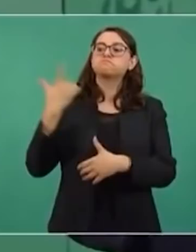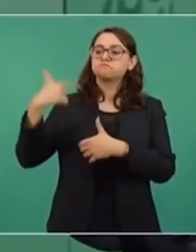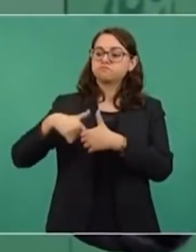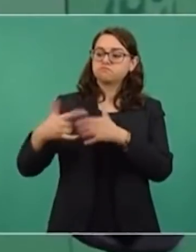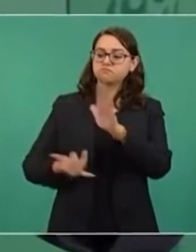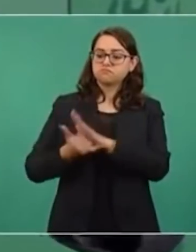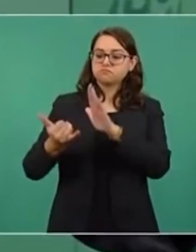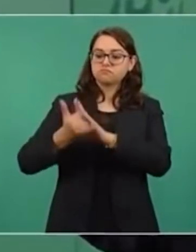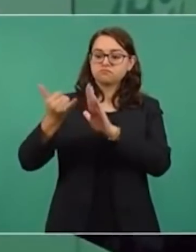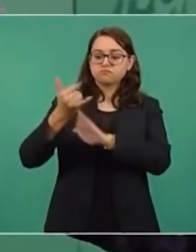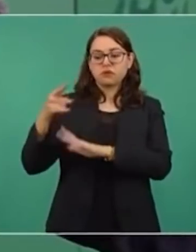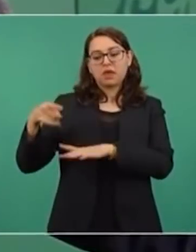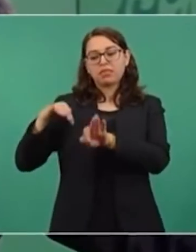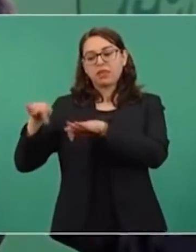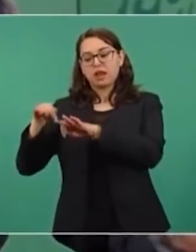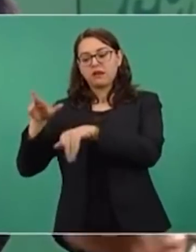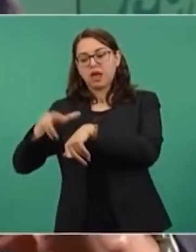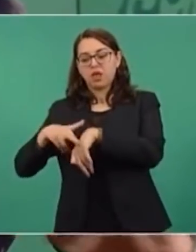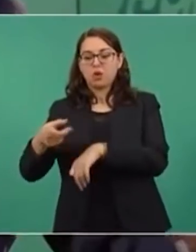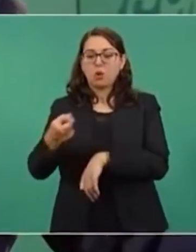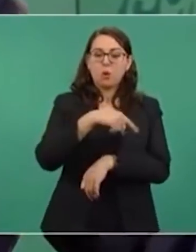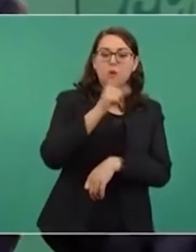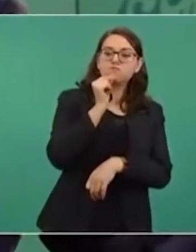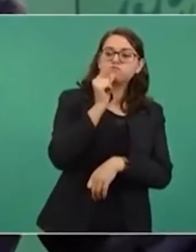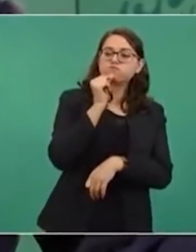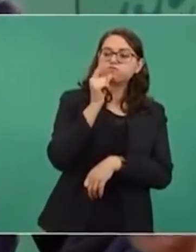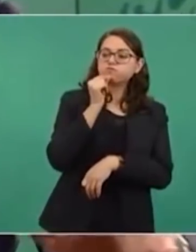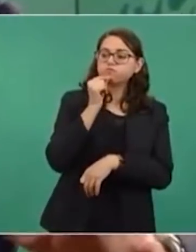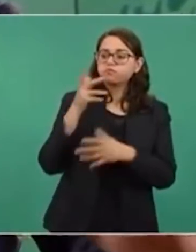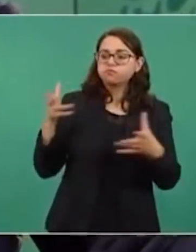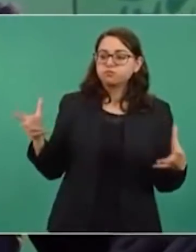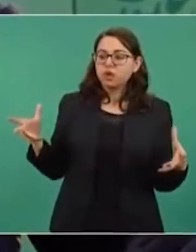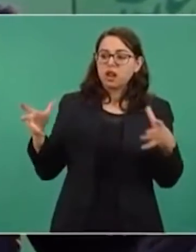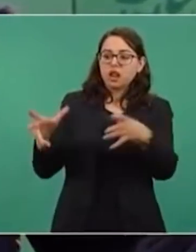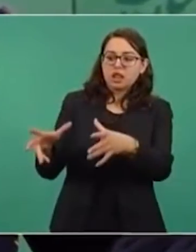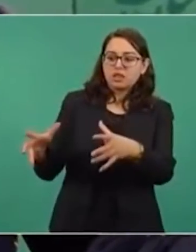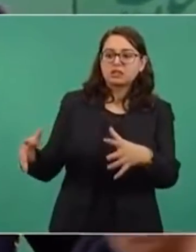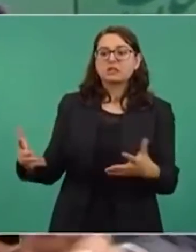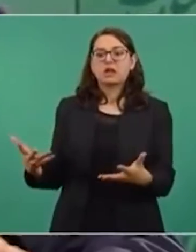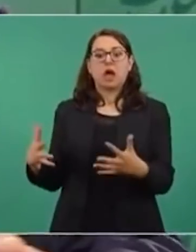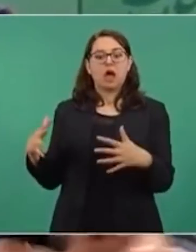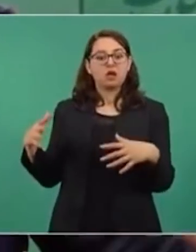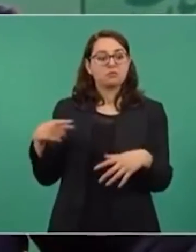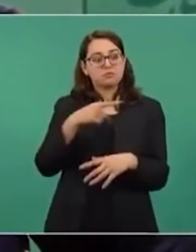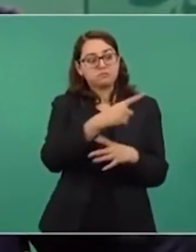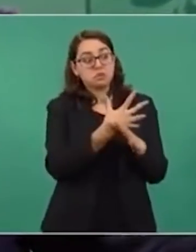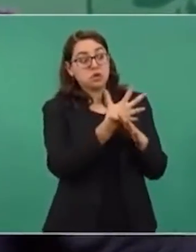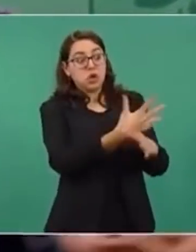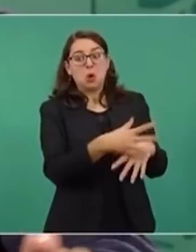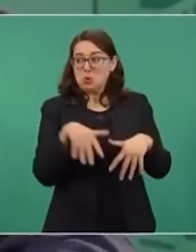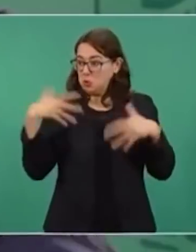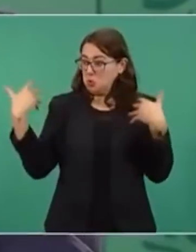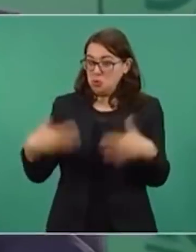hablaban de un muerto y están,